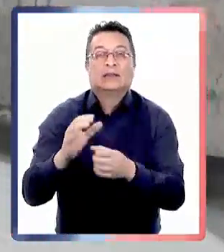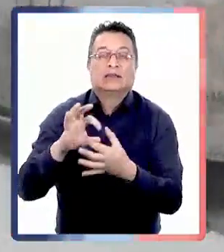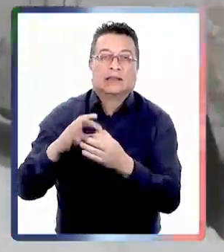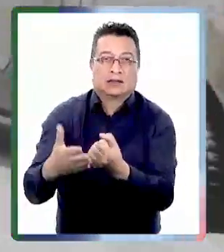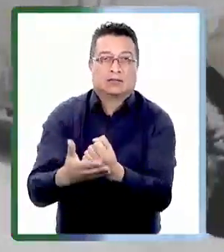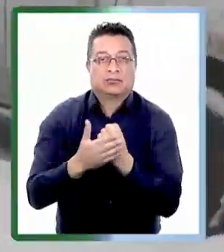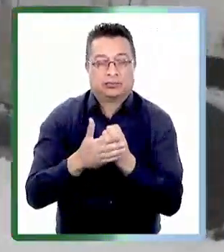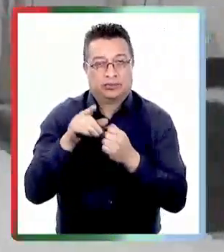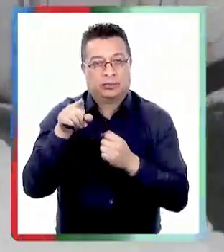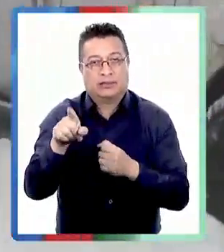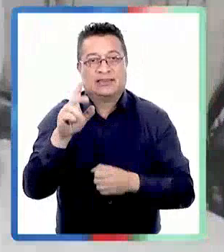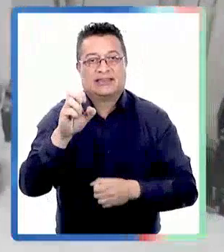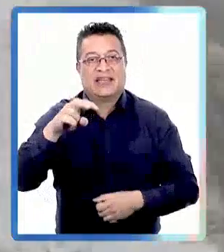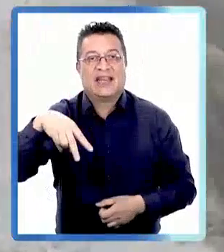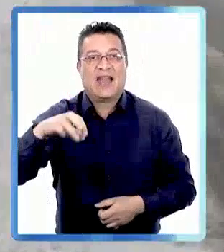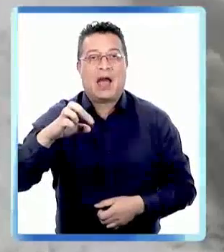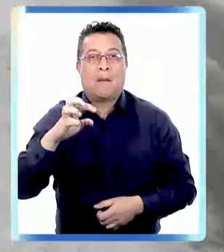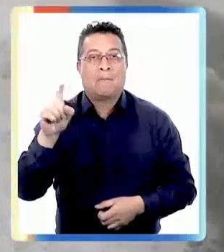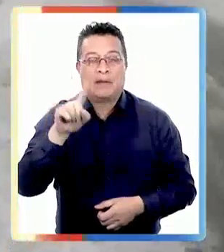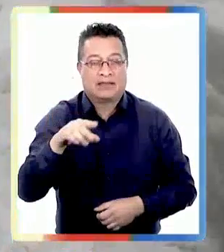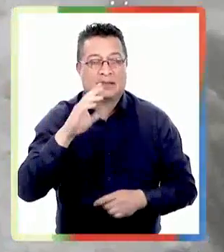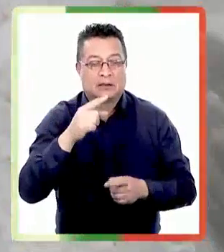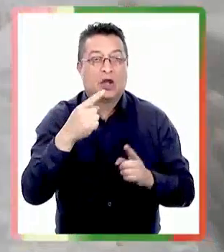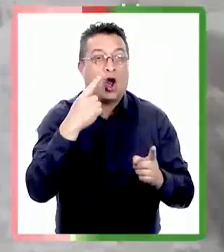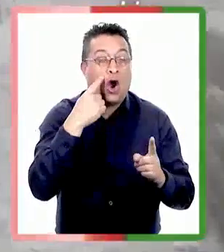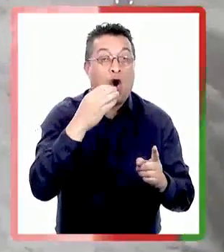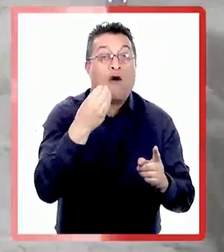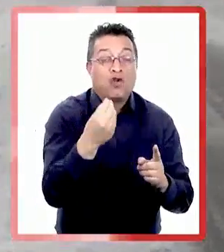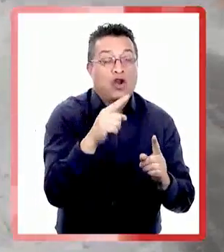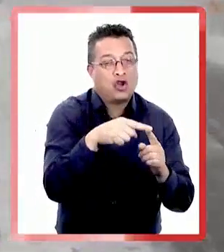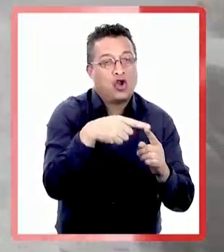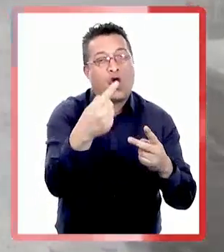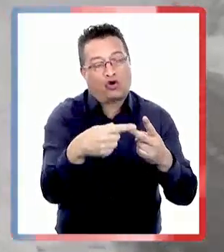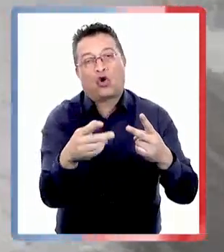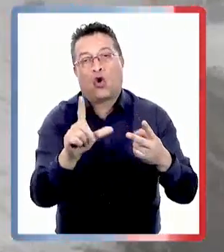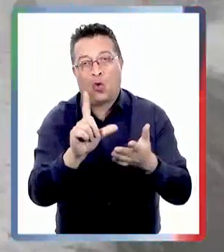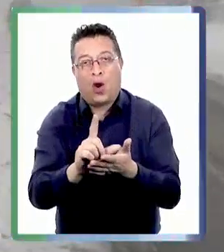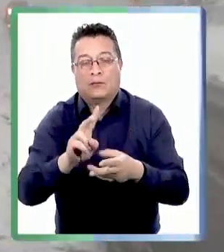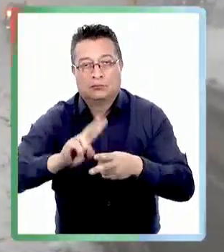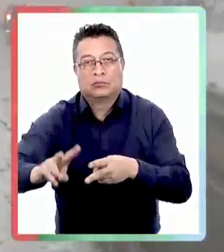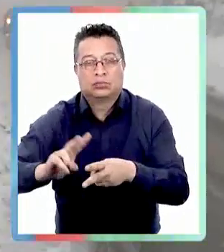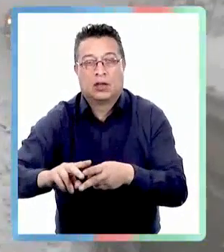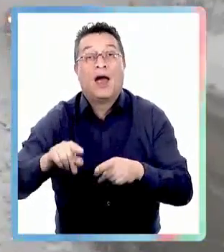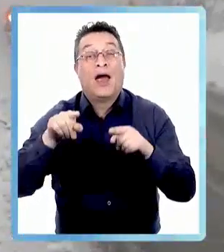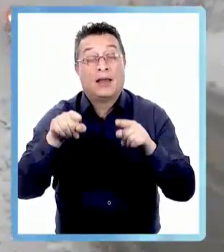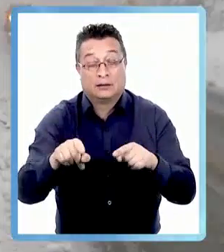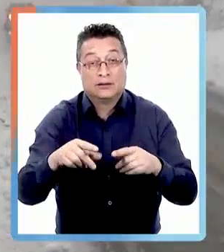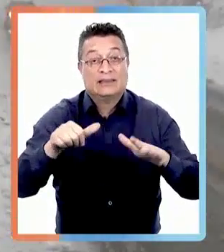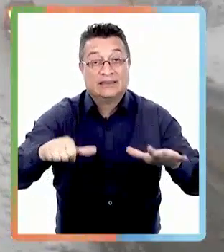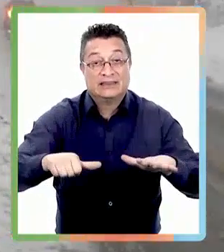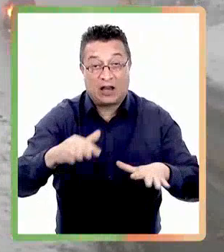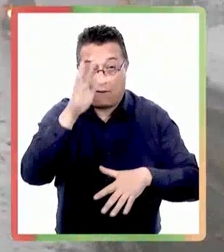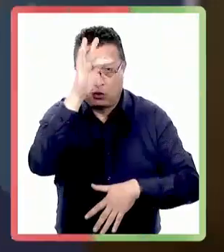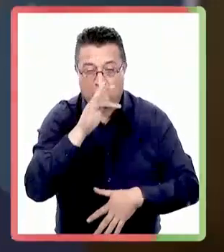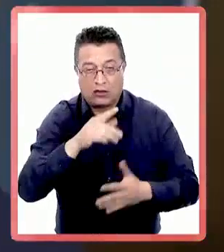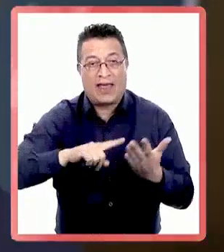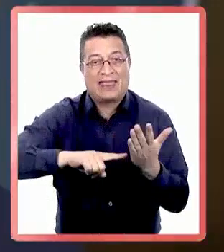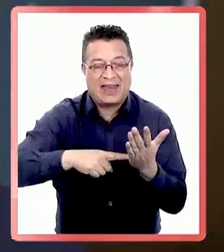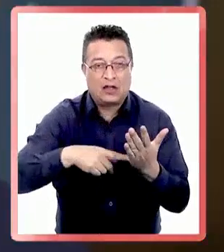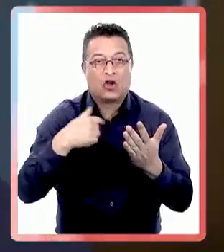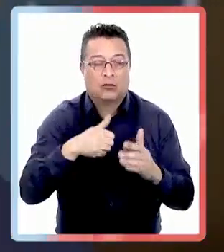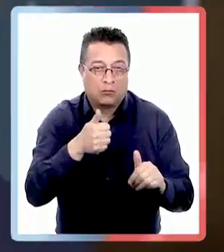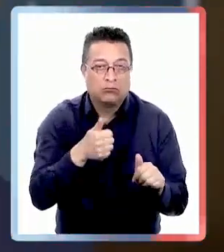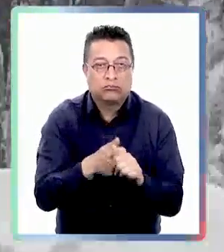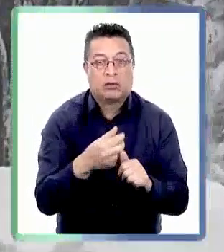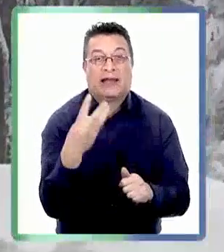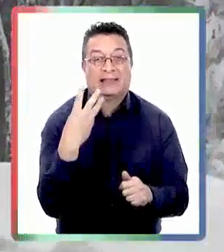a la gestión de Senapred para llegar al sector del Oteo Versalovich y Ojo Bueno 16 funcionarios se han incorporado tanto técnicos